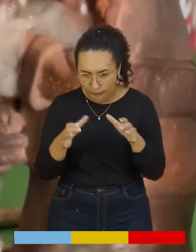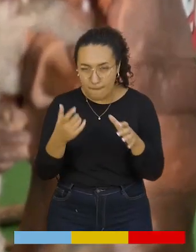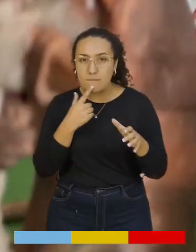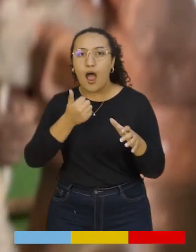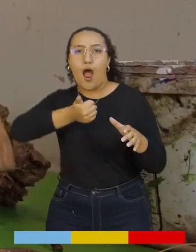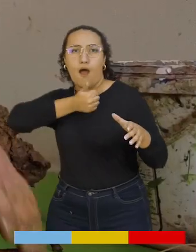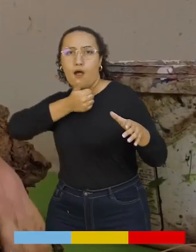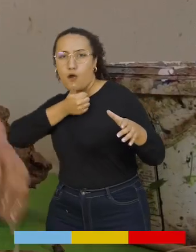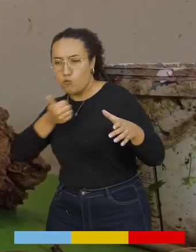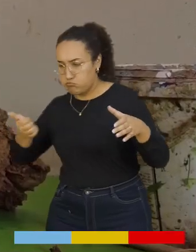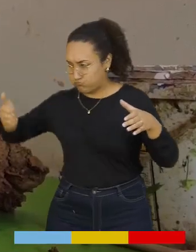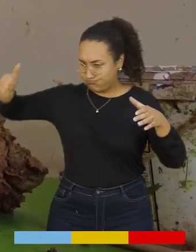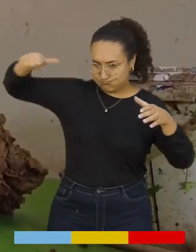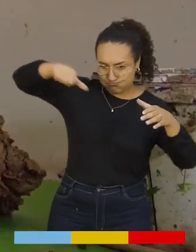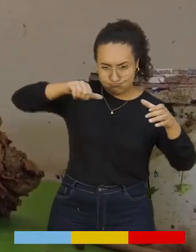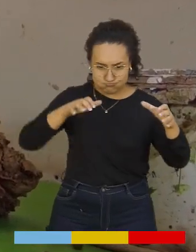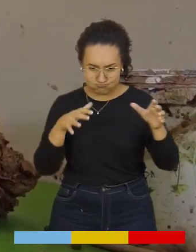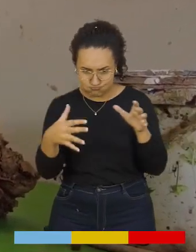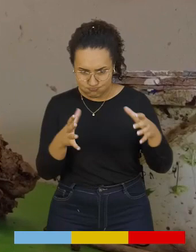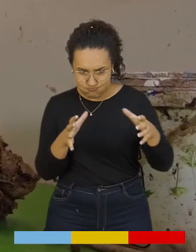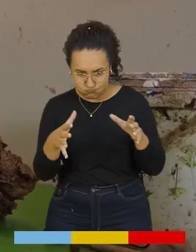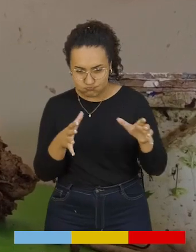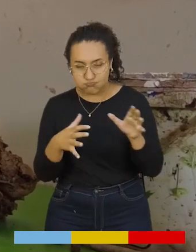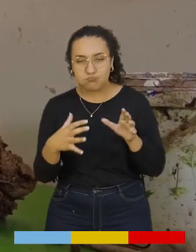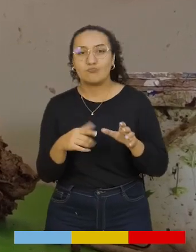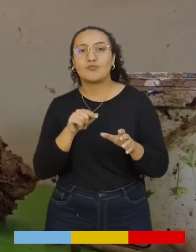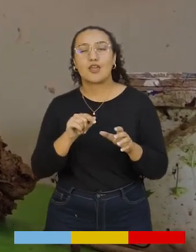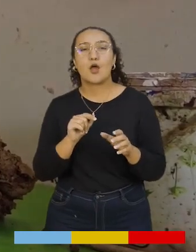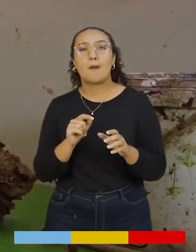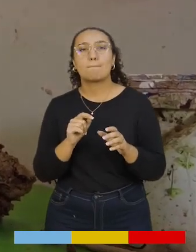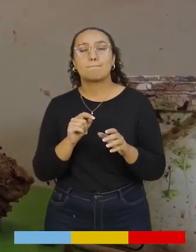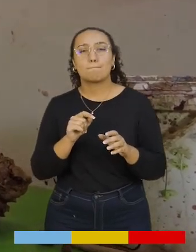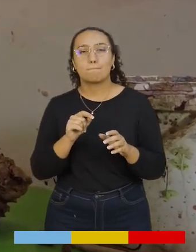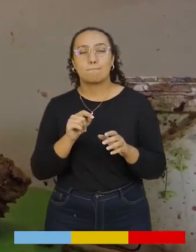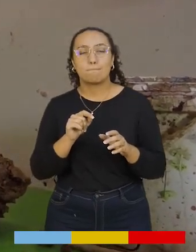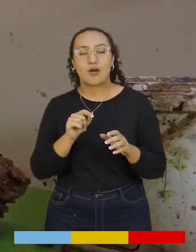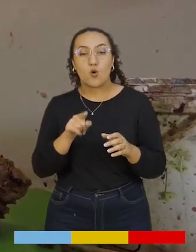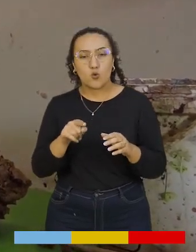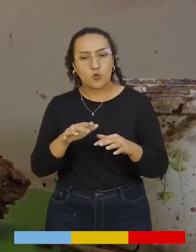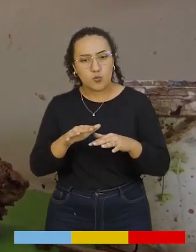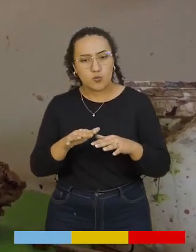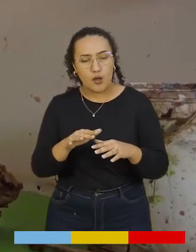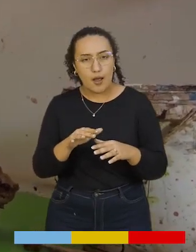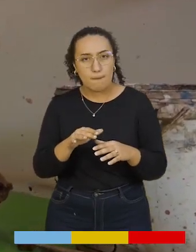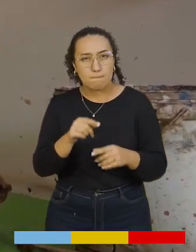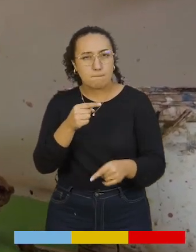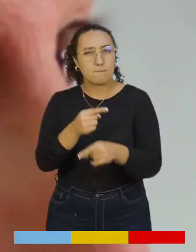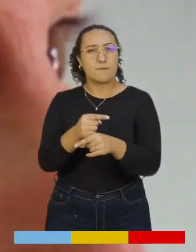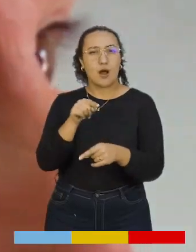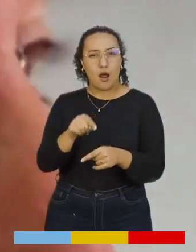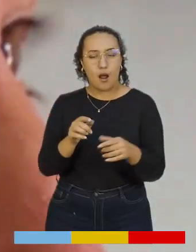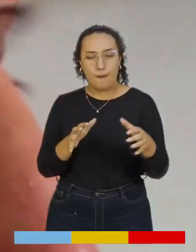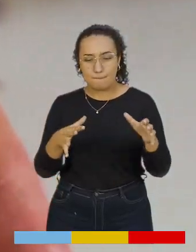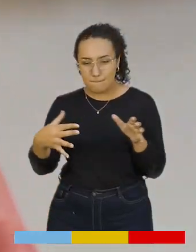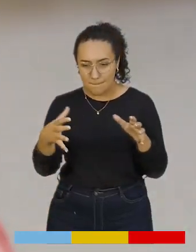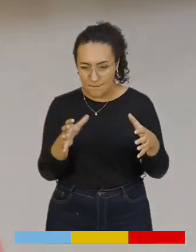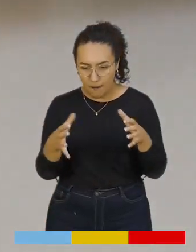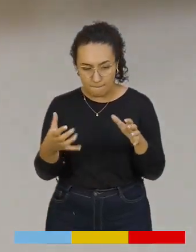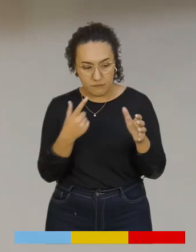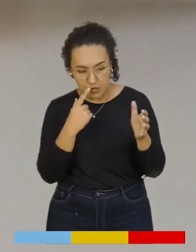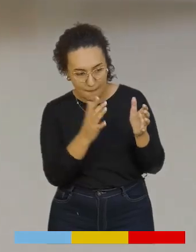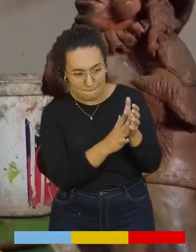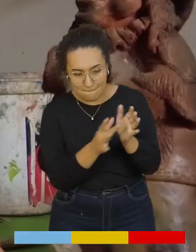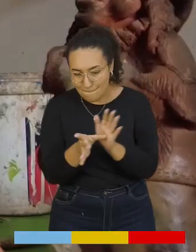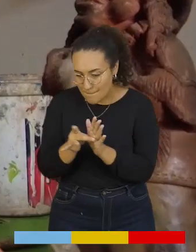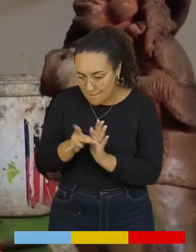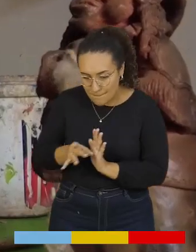Se le echa agua. Ella llega a un punto que se llama punto de cuero, donde la arcilla no se le pega bueno en las manos.